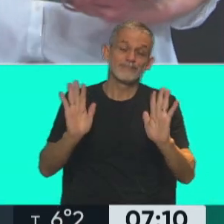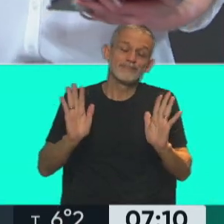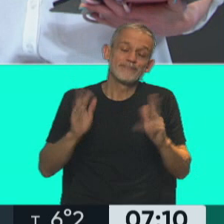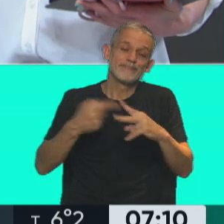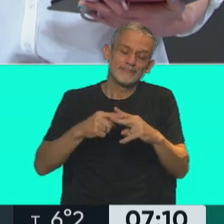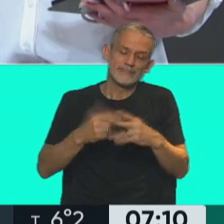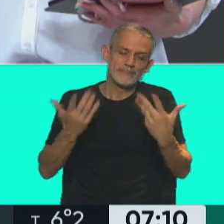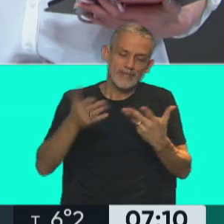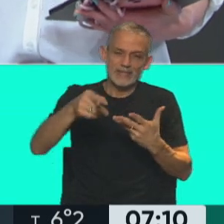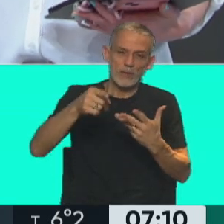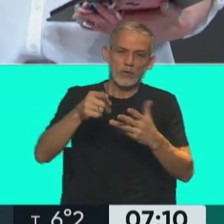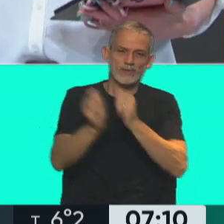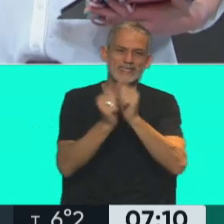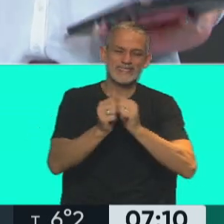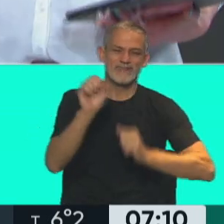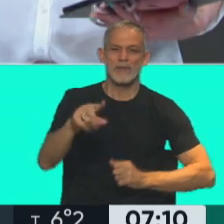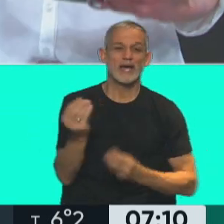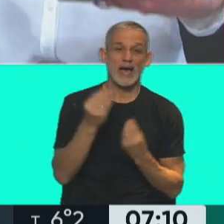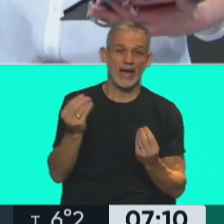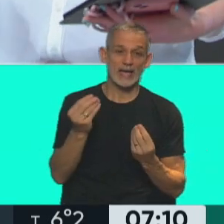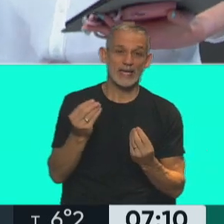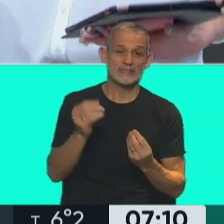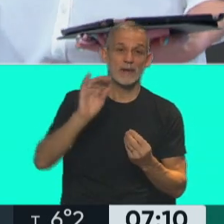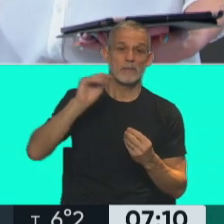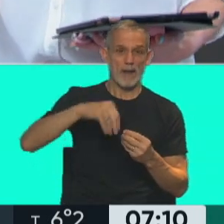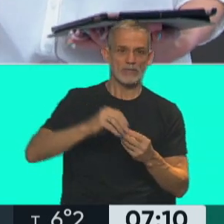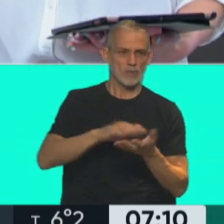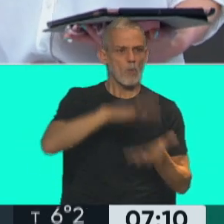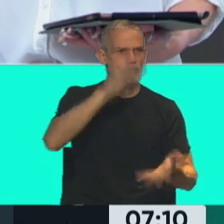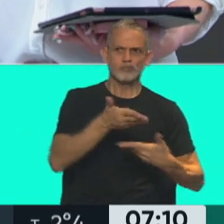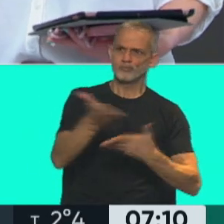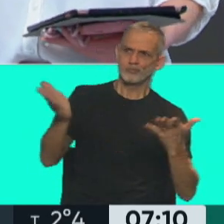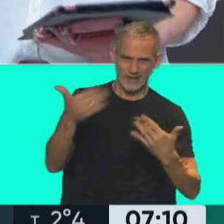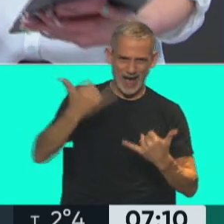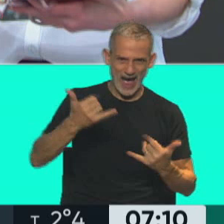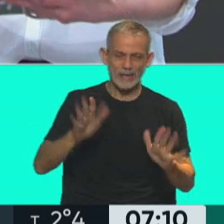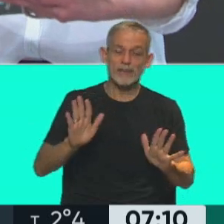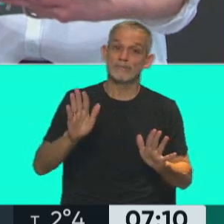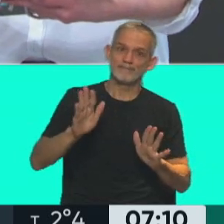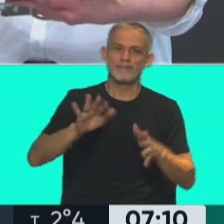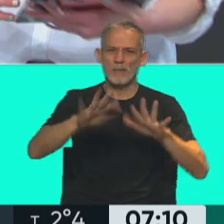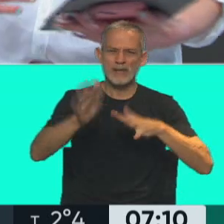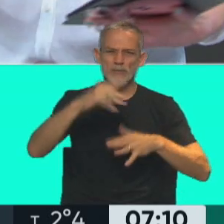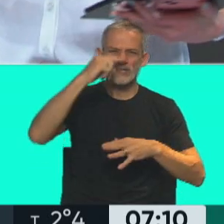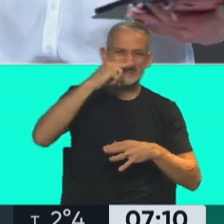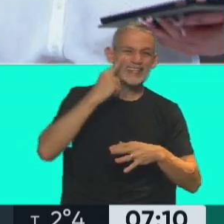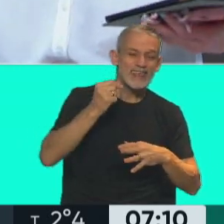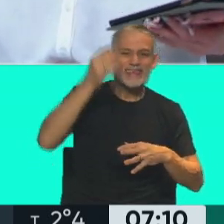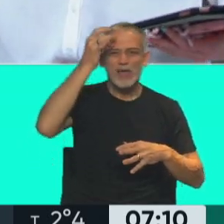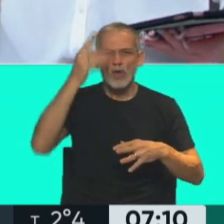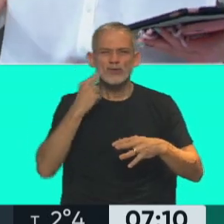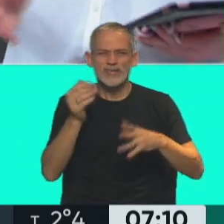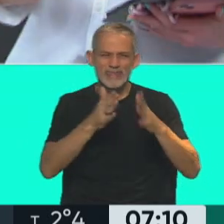Técnicamente, cuando se hace esto, lo que ocurre es que hay mayor oferta. Pero eso también dijo que va a llevar entre 7 y 12